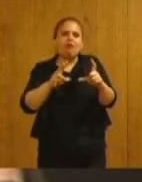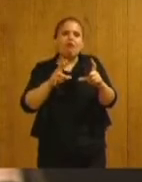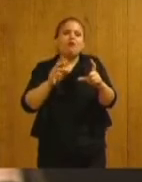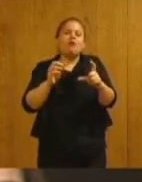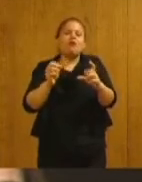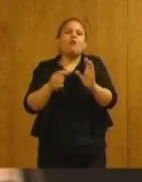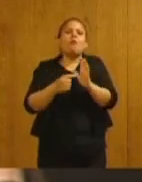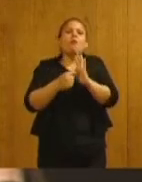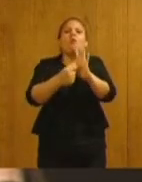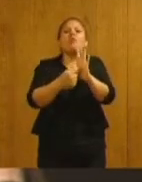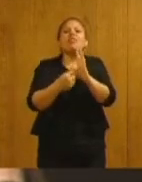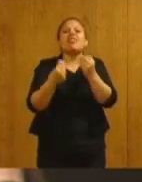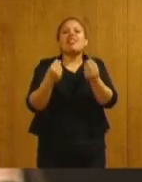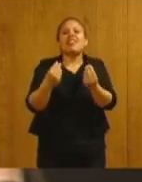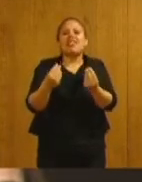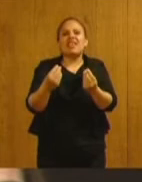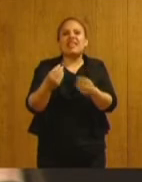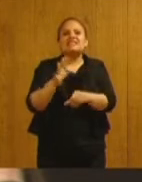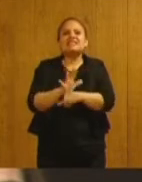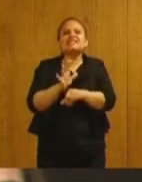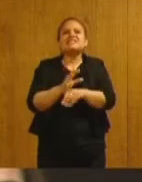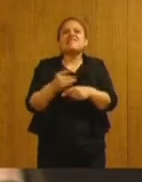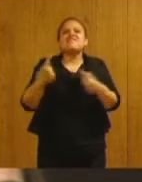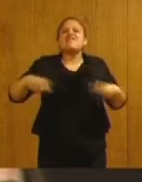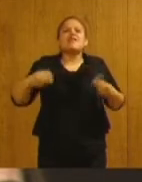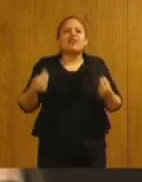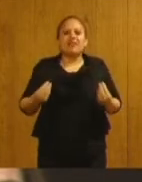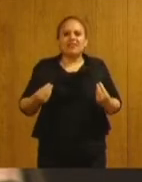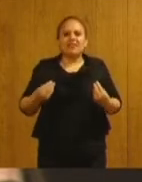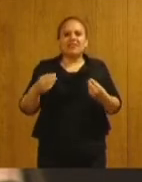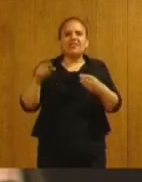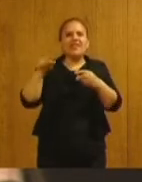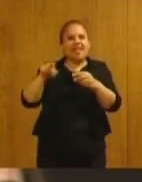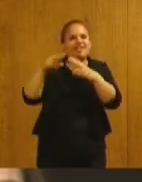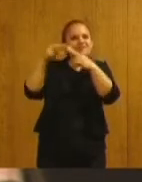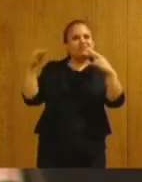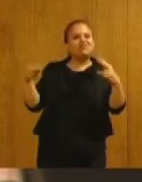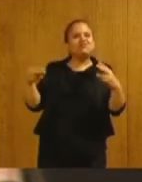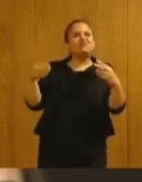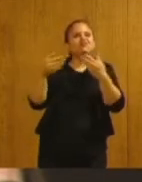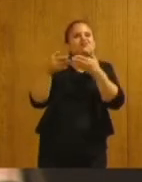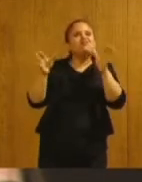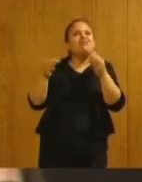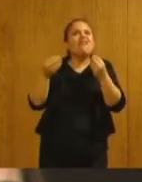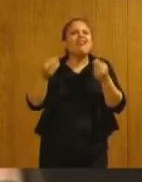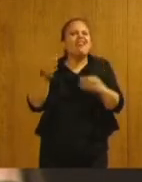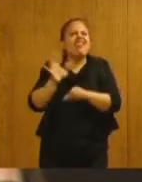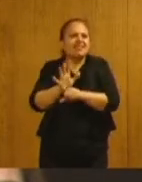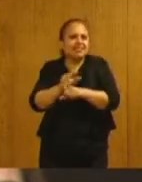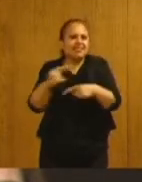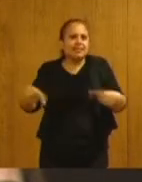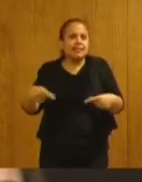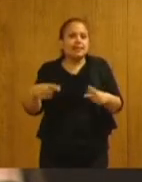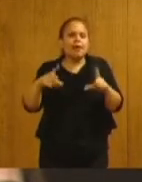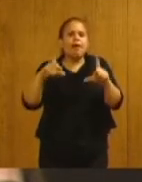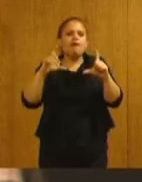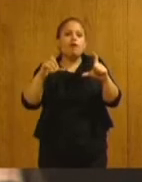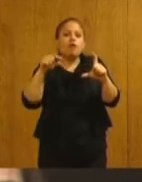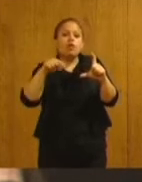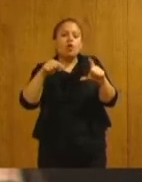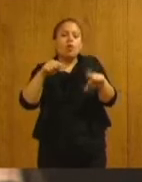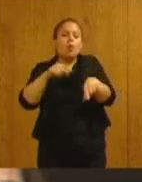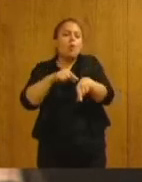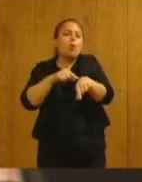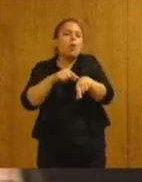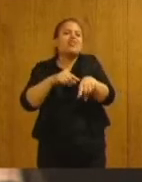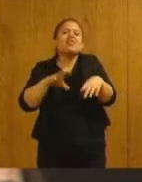nos mostraba lo que significaba realmente la reapertura de este puente. Y era una foto que mostraba el momento